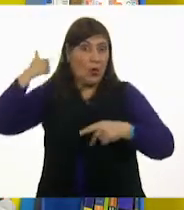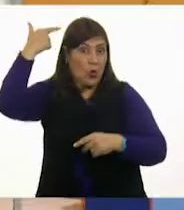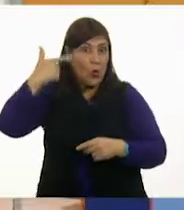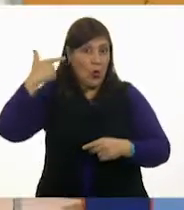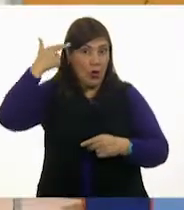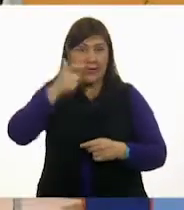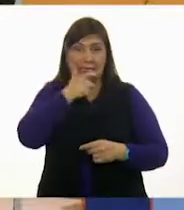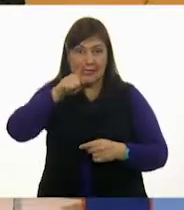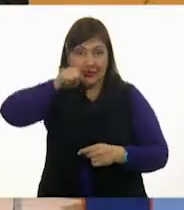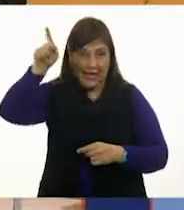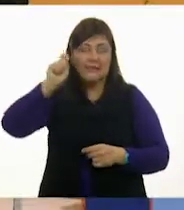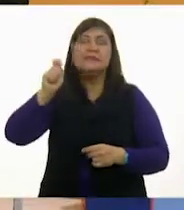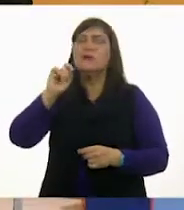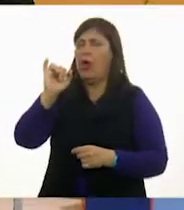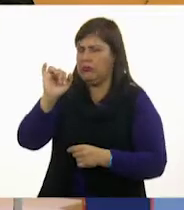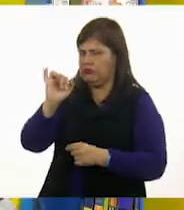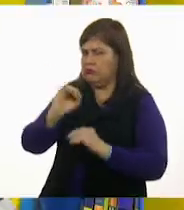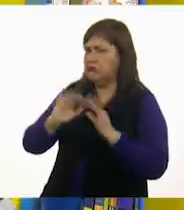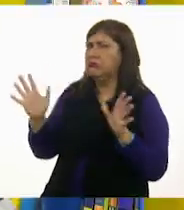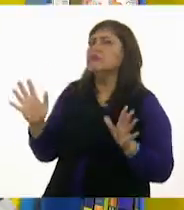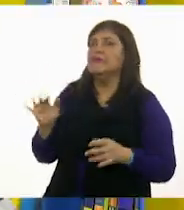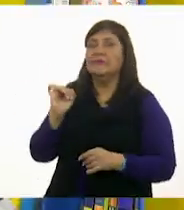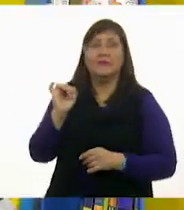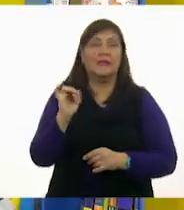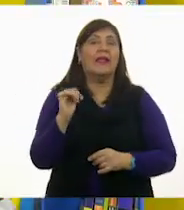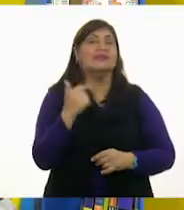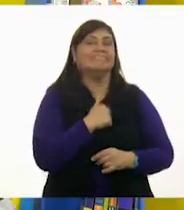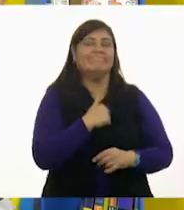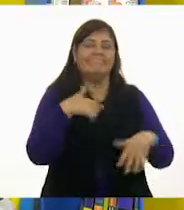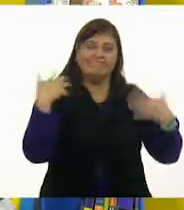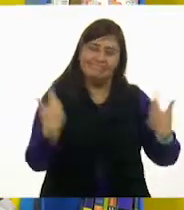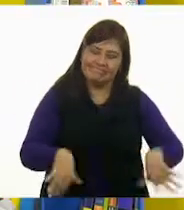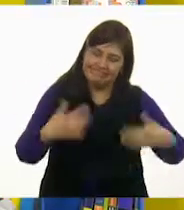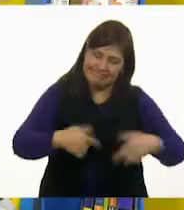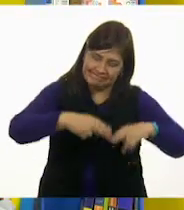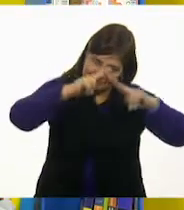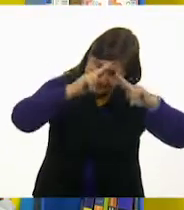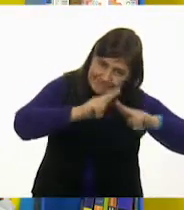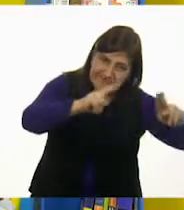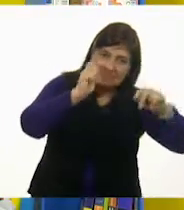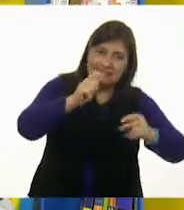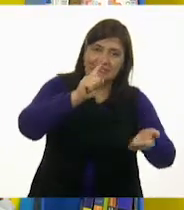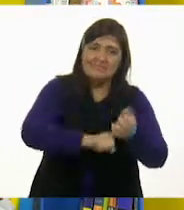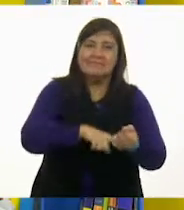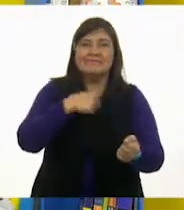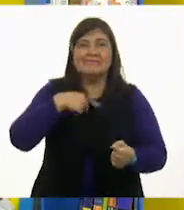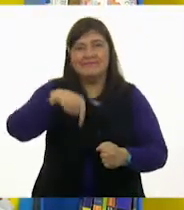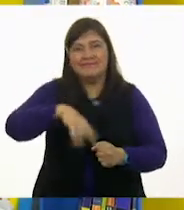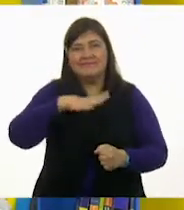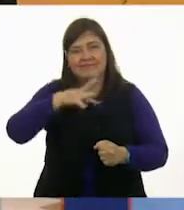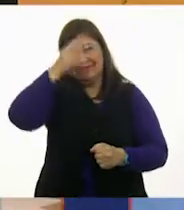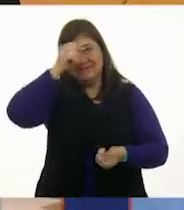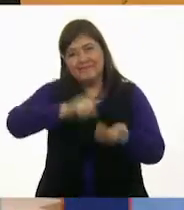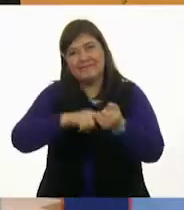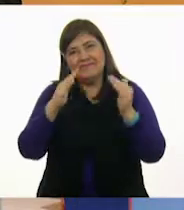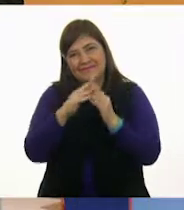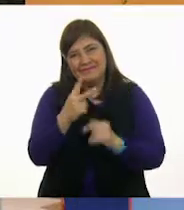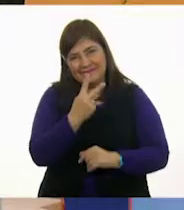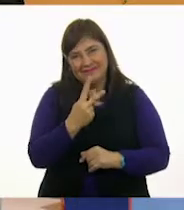londinenses. De tu parte, claro que sí. Bueno, fue un privilegio y un placer haberte tenido aquí en Aprende en Casa 2.